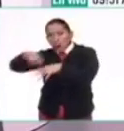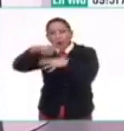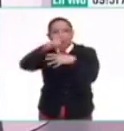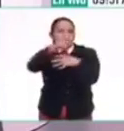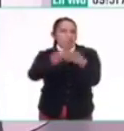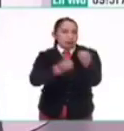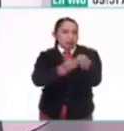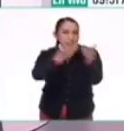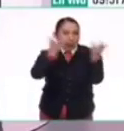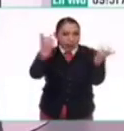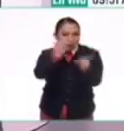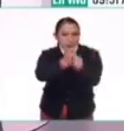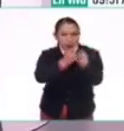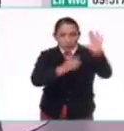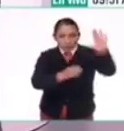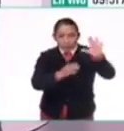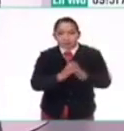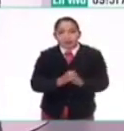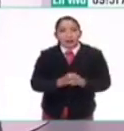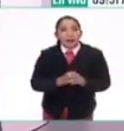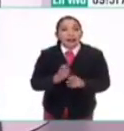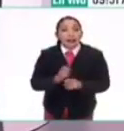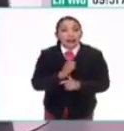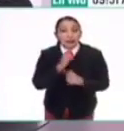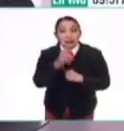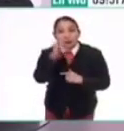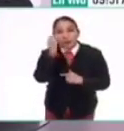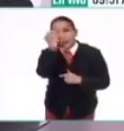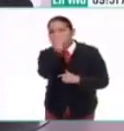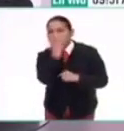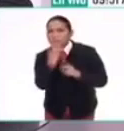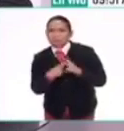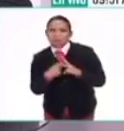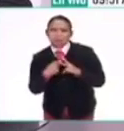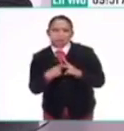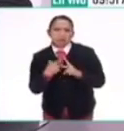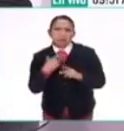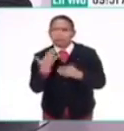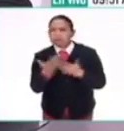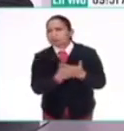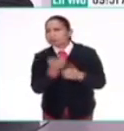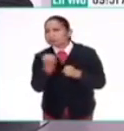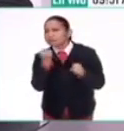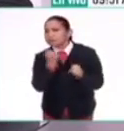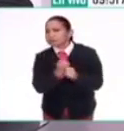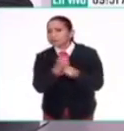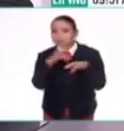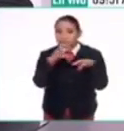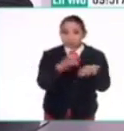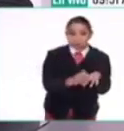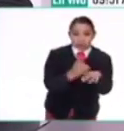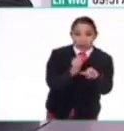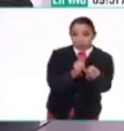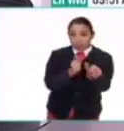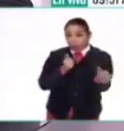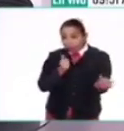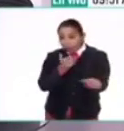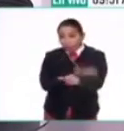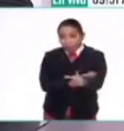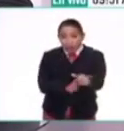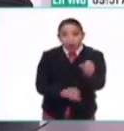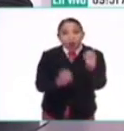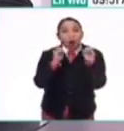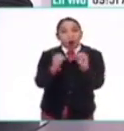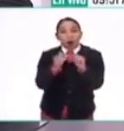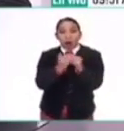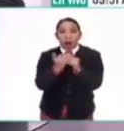sería la primavera. Y entonces ellos pueden hacer ya un pronóstico de cómo viene el año, si las lluvias vienen atrasadas o